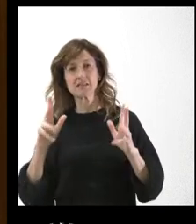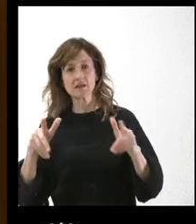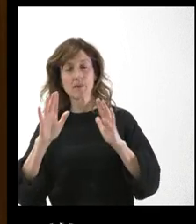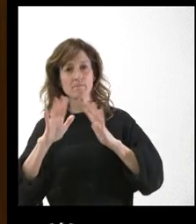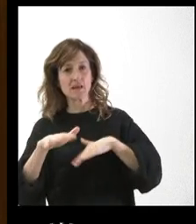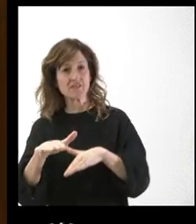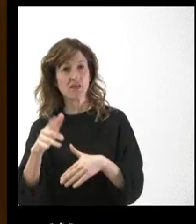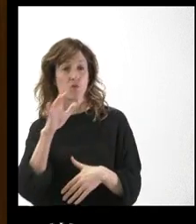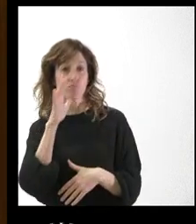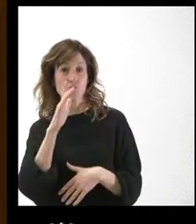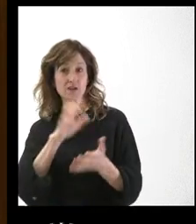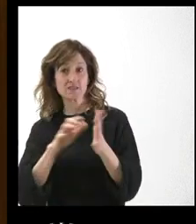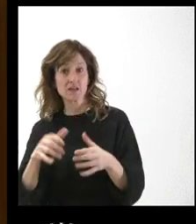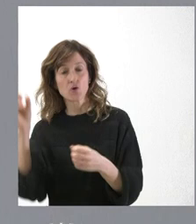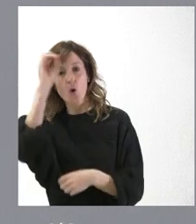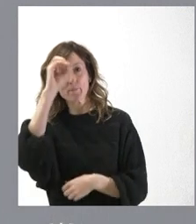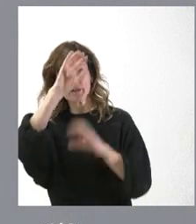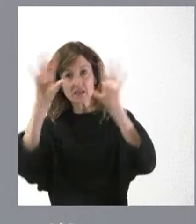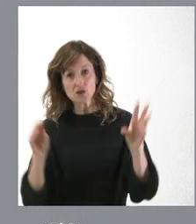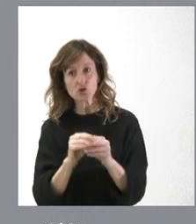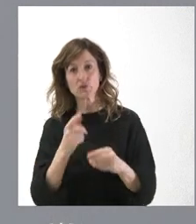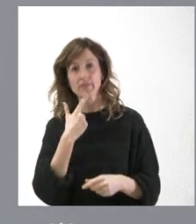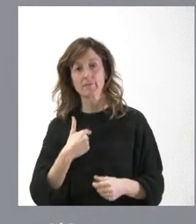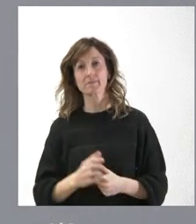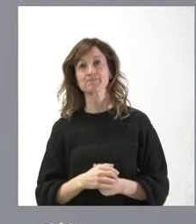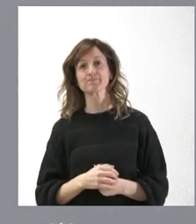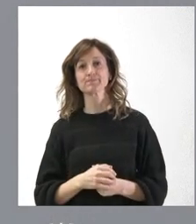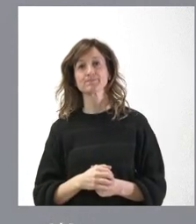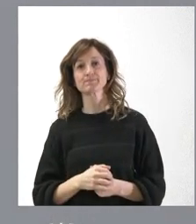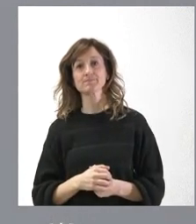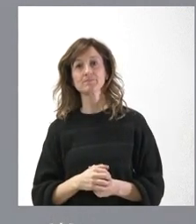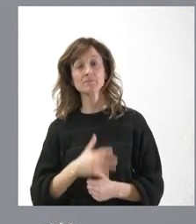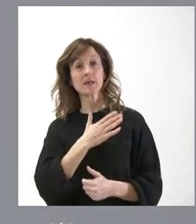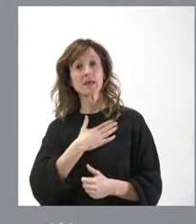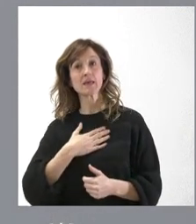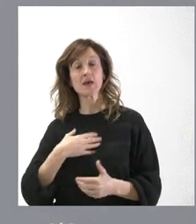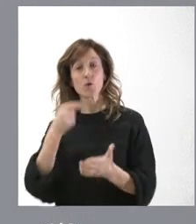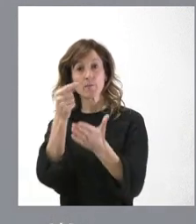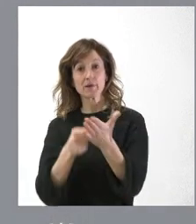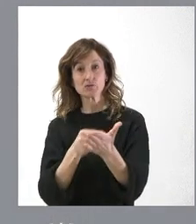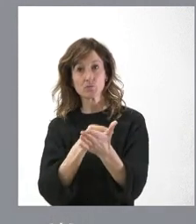por Castilla y León. Pues, efectivamente, nuestra idea es presentar el presupuesto en este mes, que es lo que les hemos